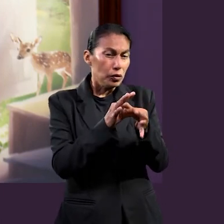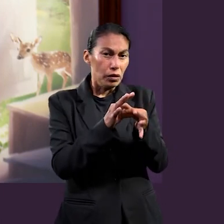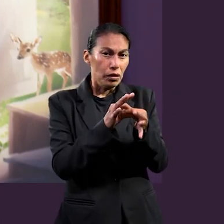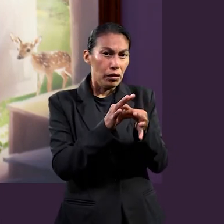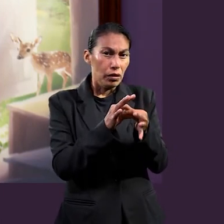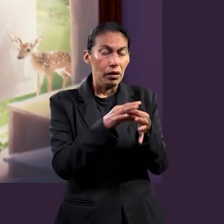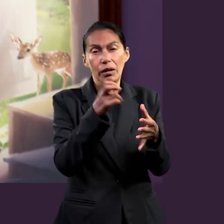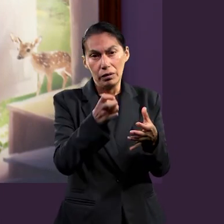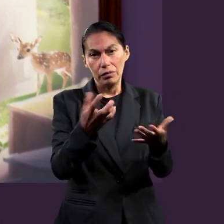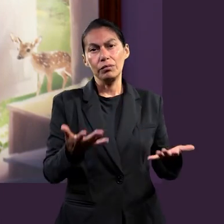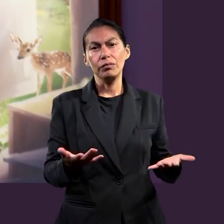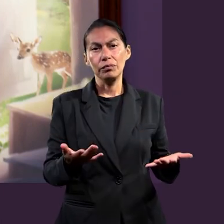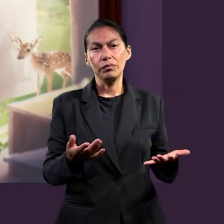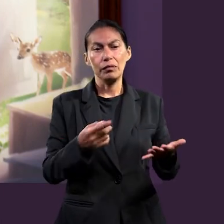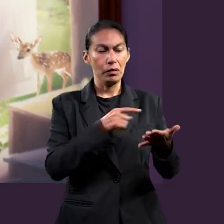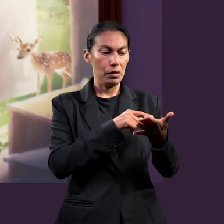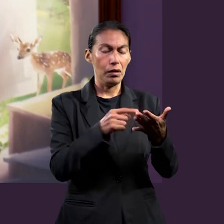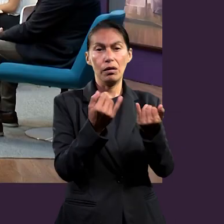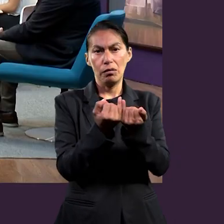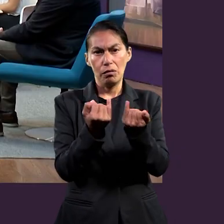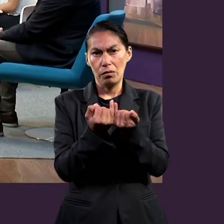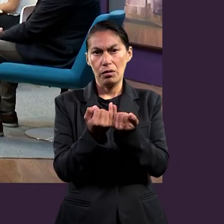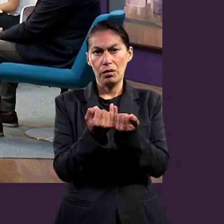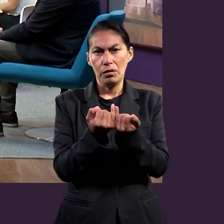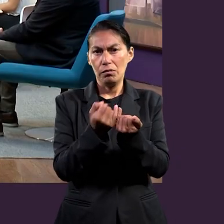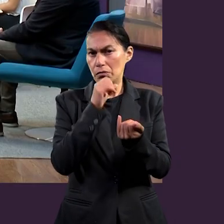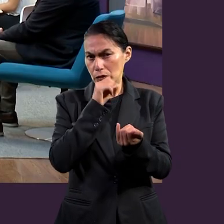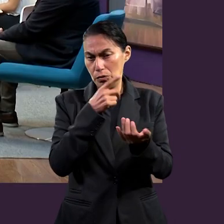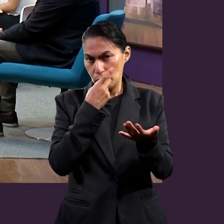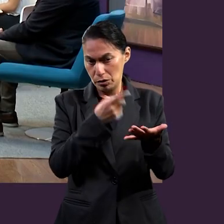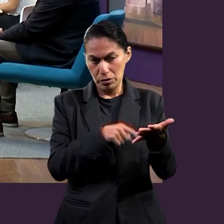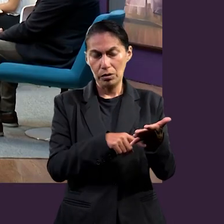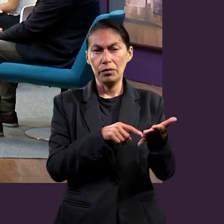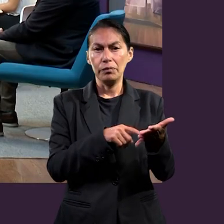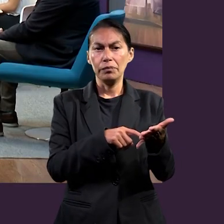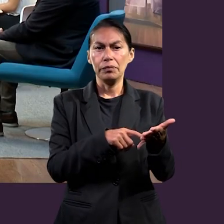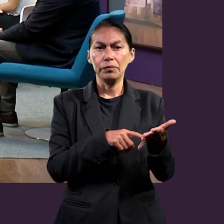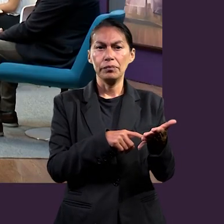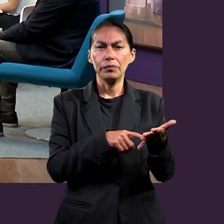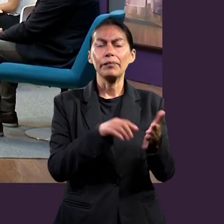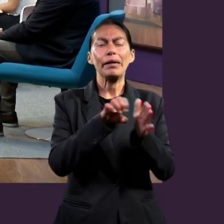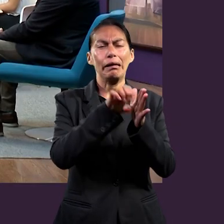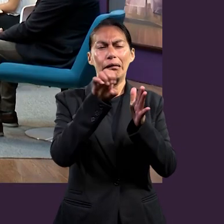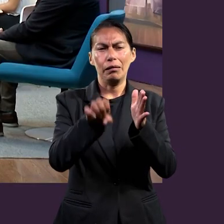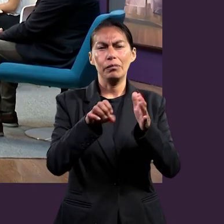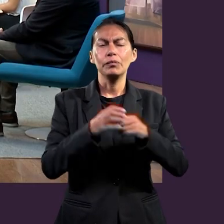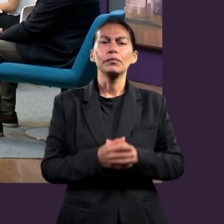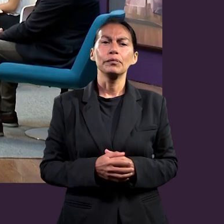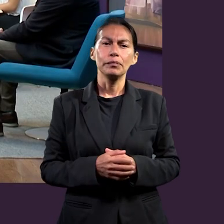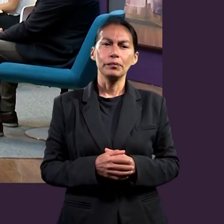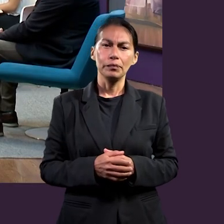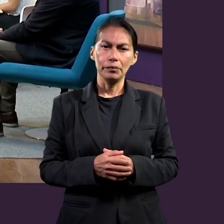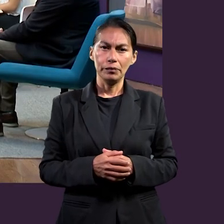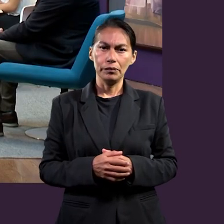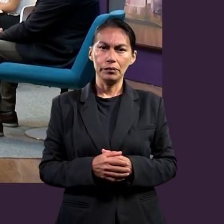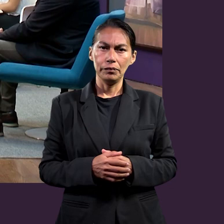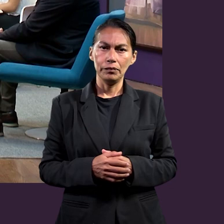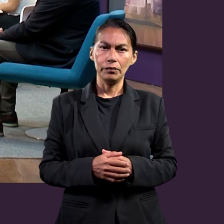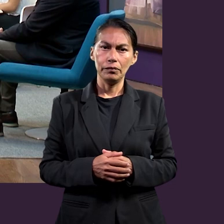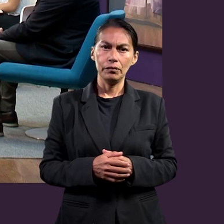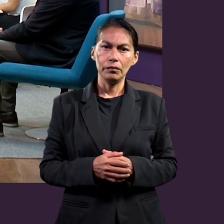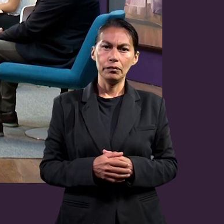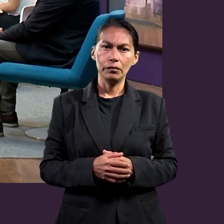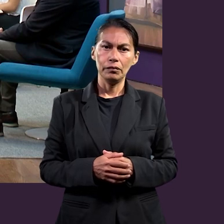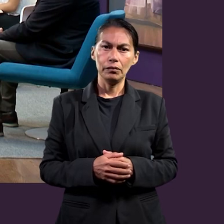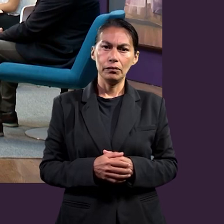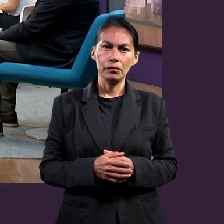entre esposo y esposa resaltan estas palabras y justamente el texto lo menciona. Si nos vamos, por ejemplo,